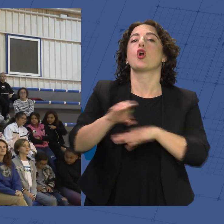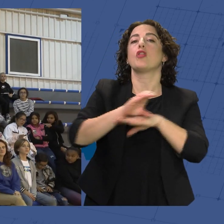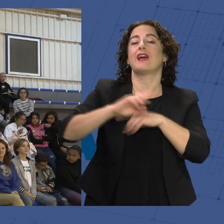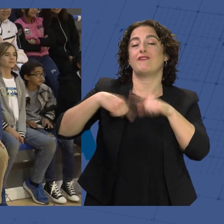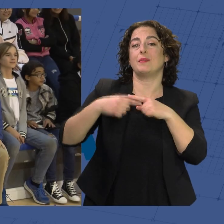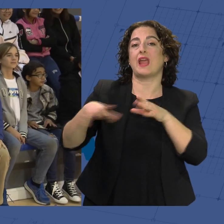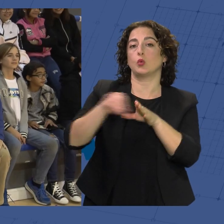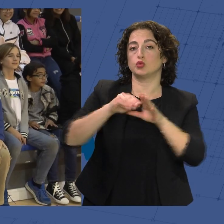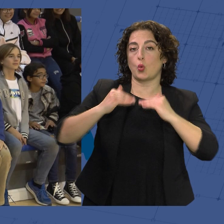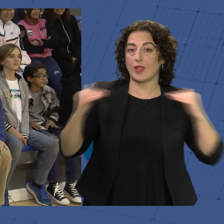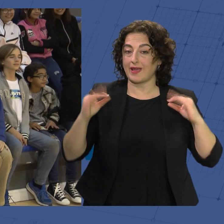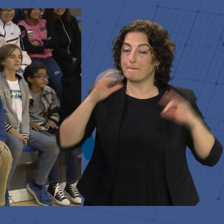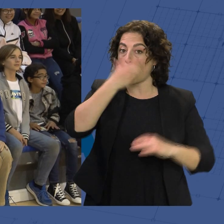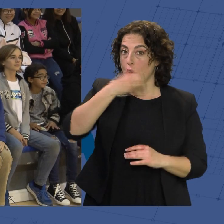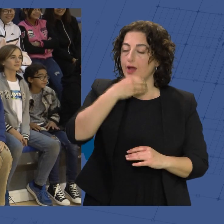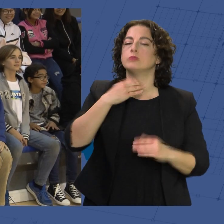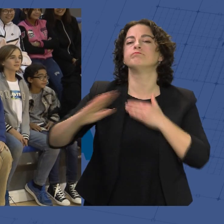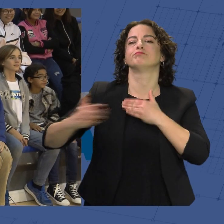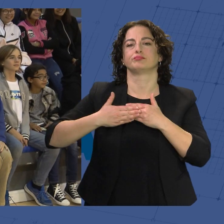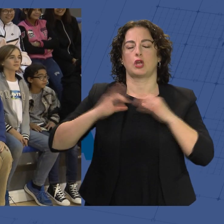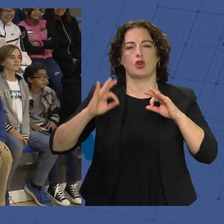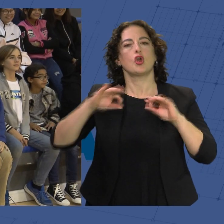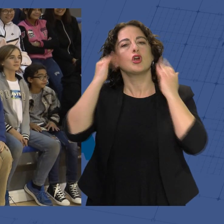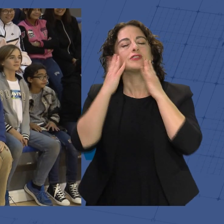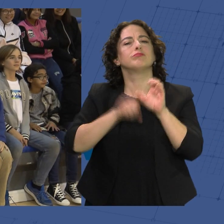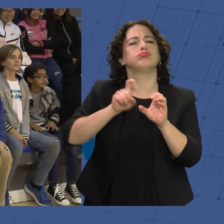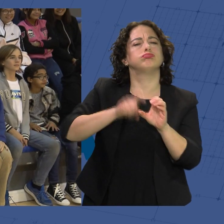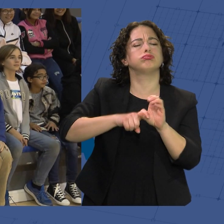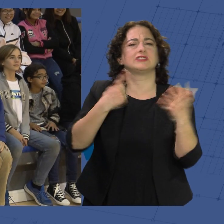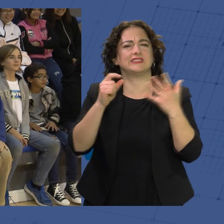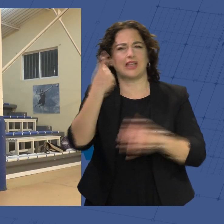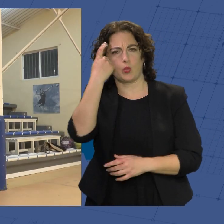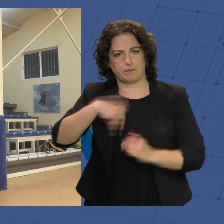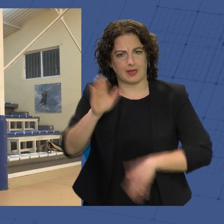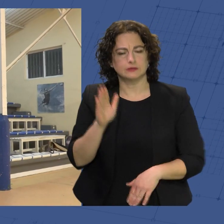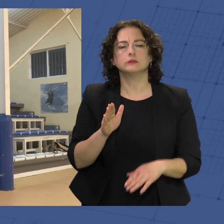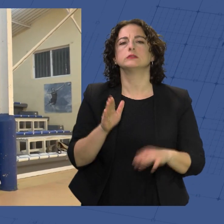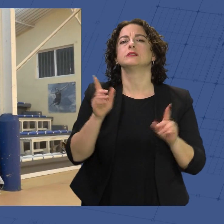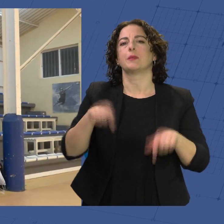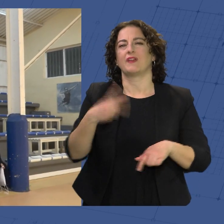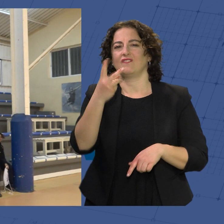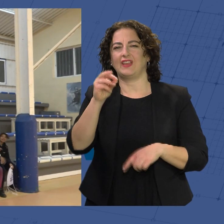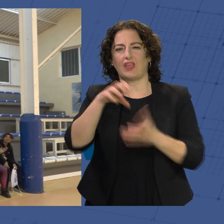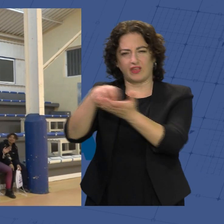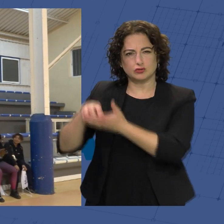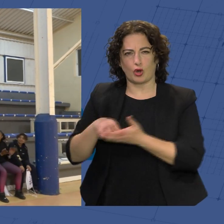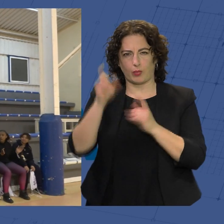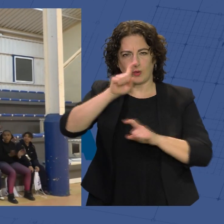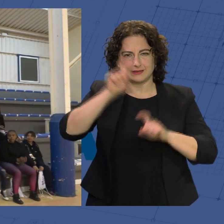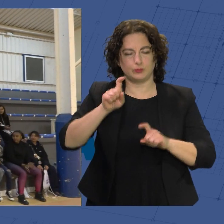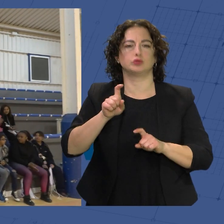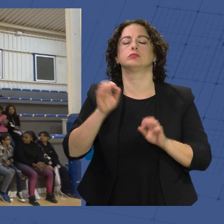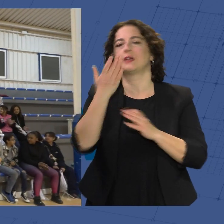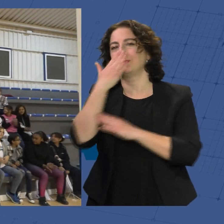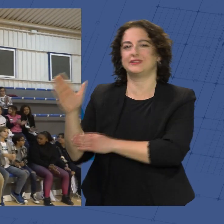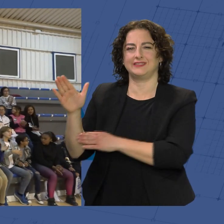del Ayuntamiento de Almería, Paola Lainez, ha causado este congreso en el que han participado más de 60 alumnos y cerca de una veintena de centros educativos que representan